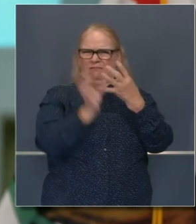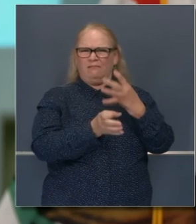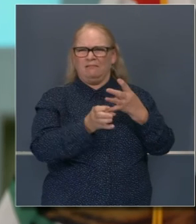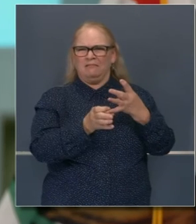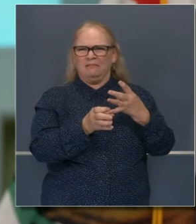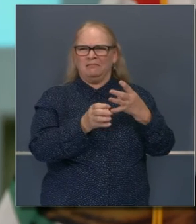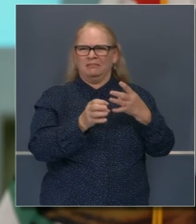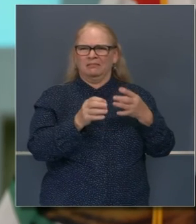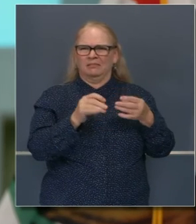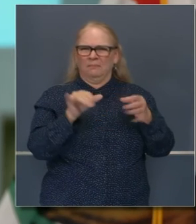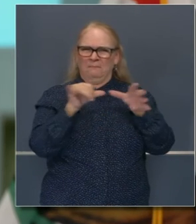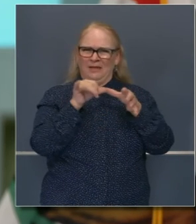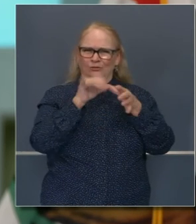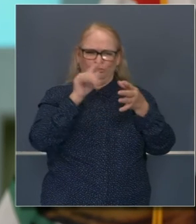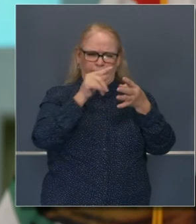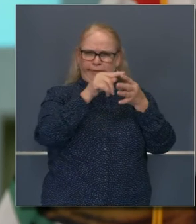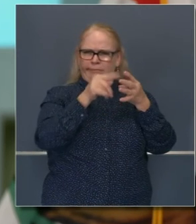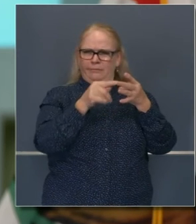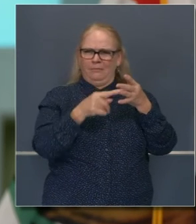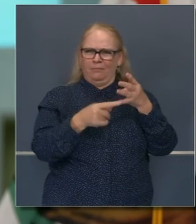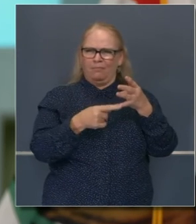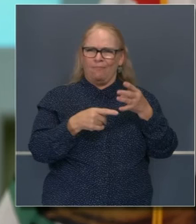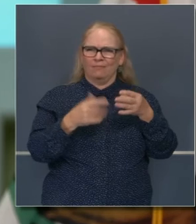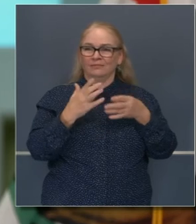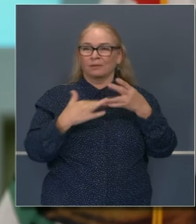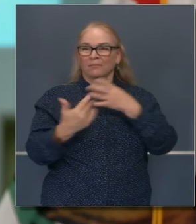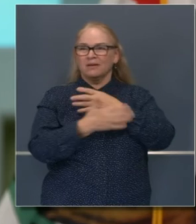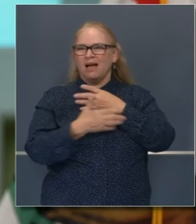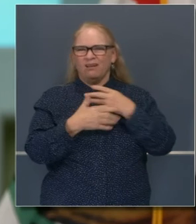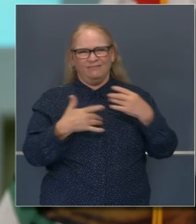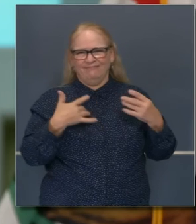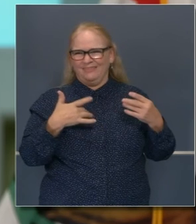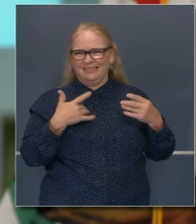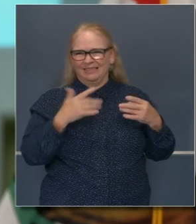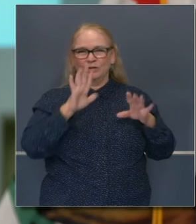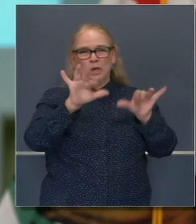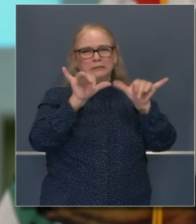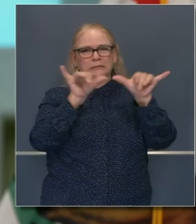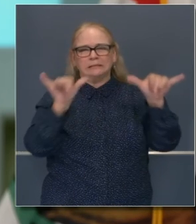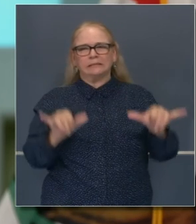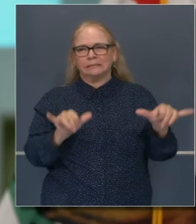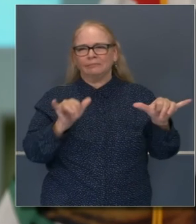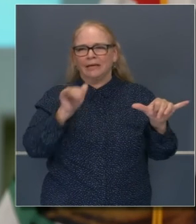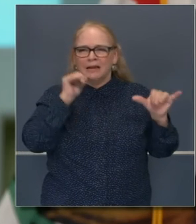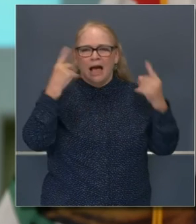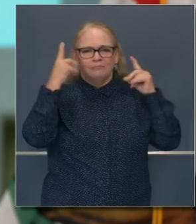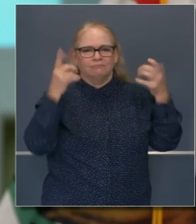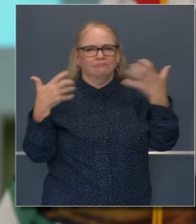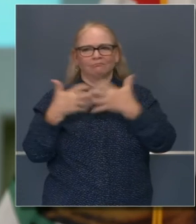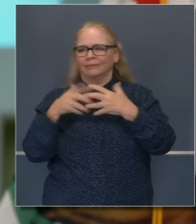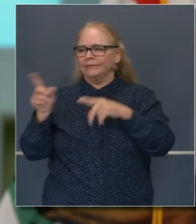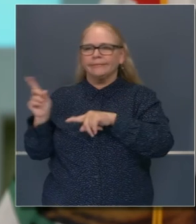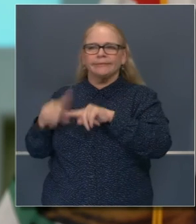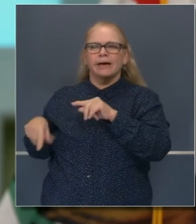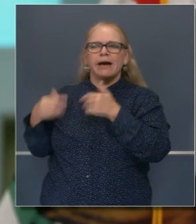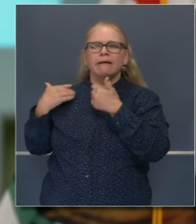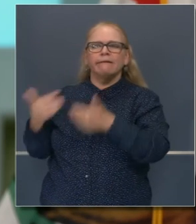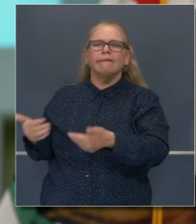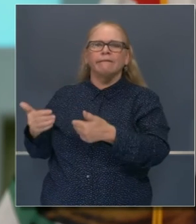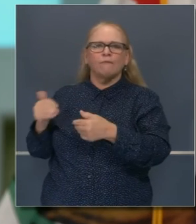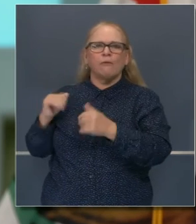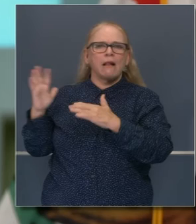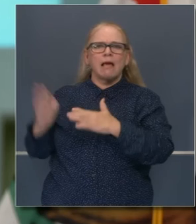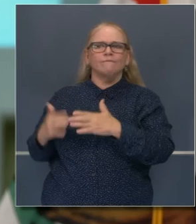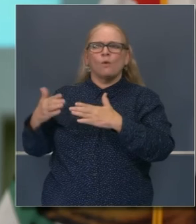condado temen que esto pueda atrasar la reapertura de las escuelas,